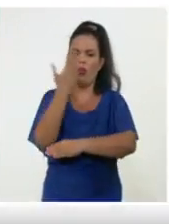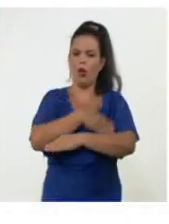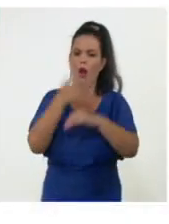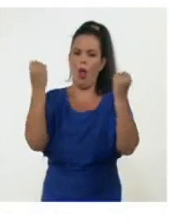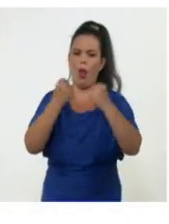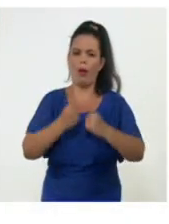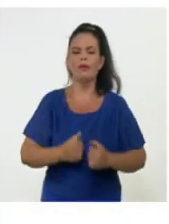gobierno norteño.